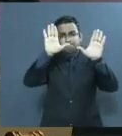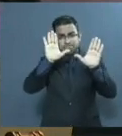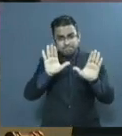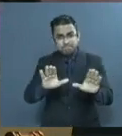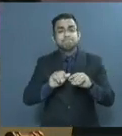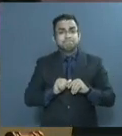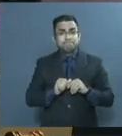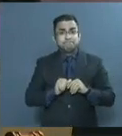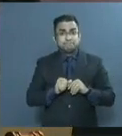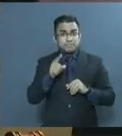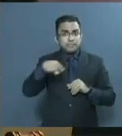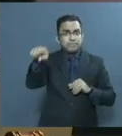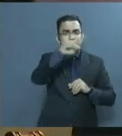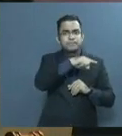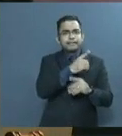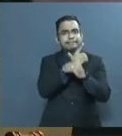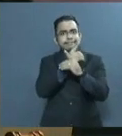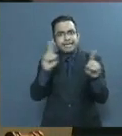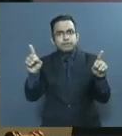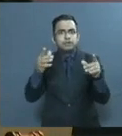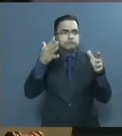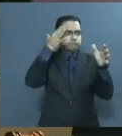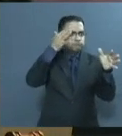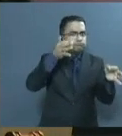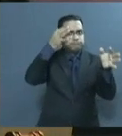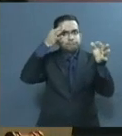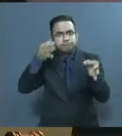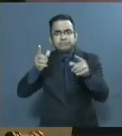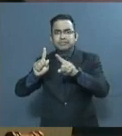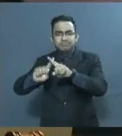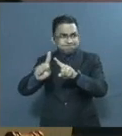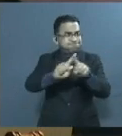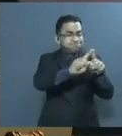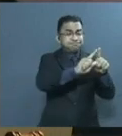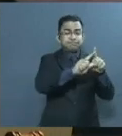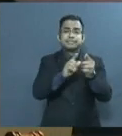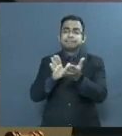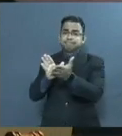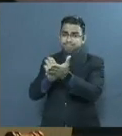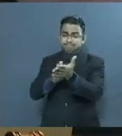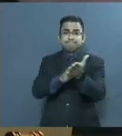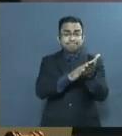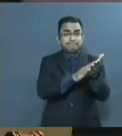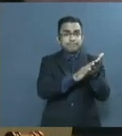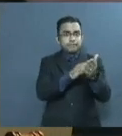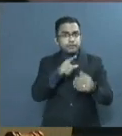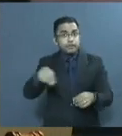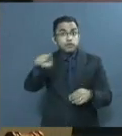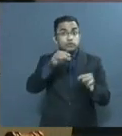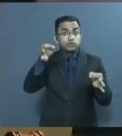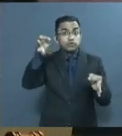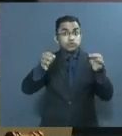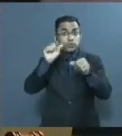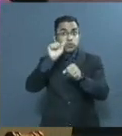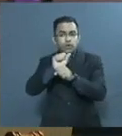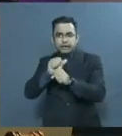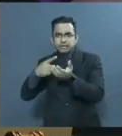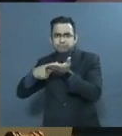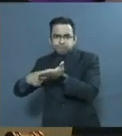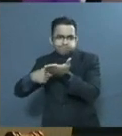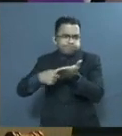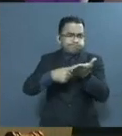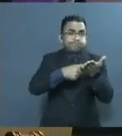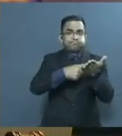decisiones en democracia de cada uno de sus integrantes. Me refiero a la labor judicial y de gestión